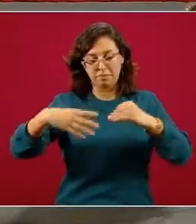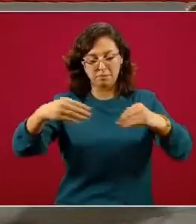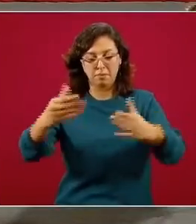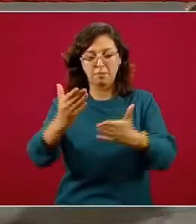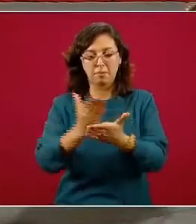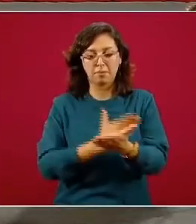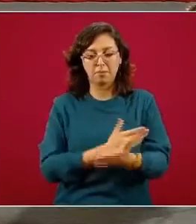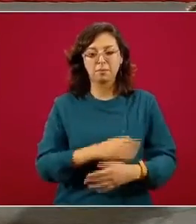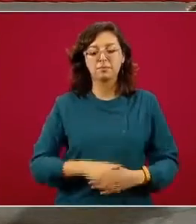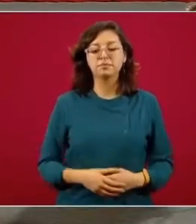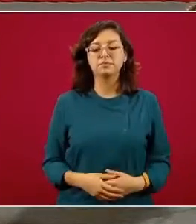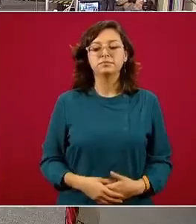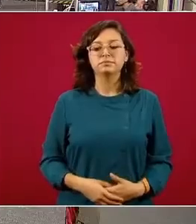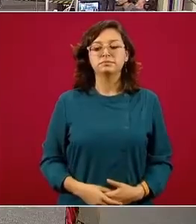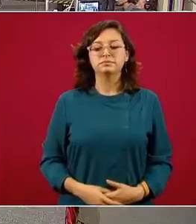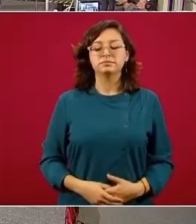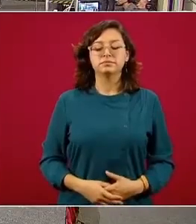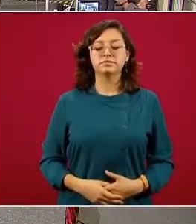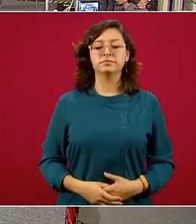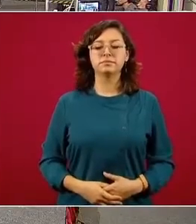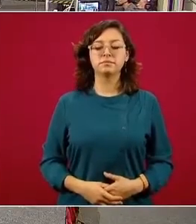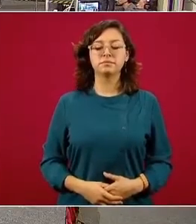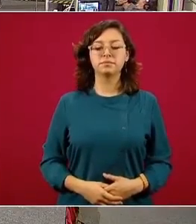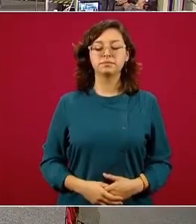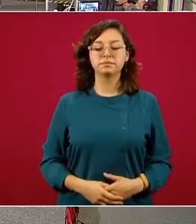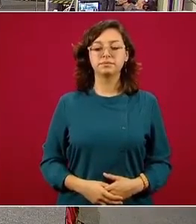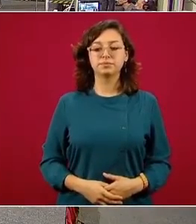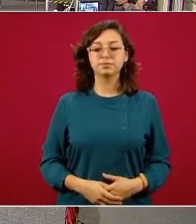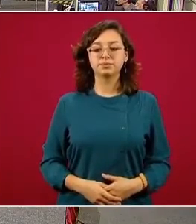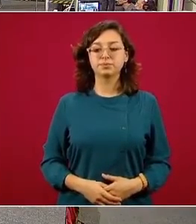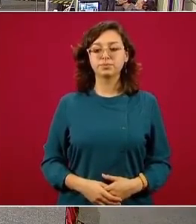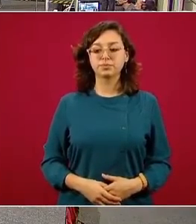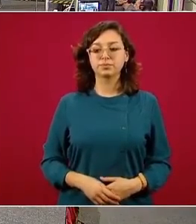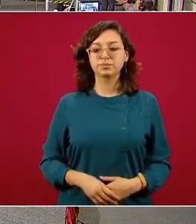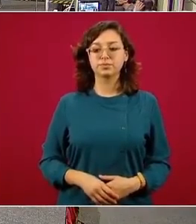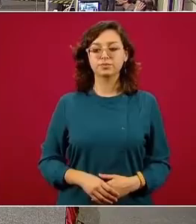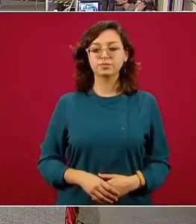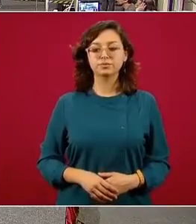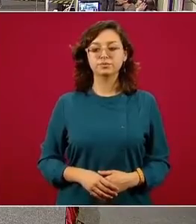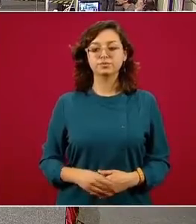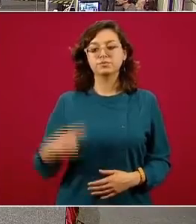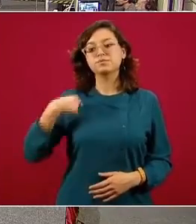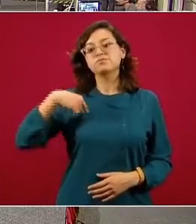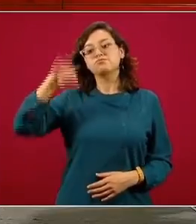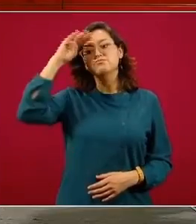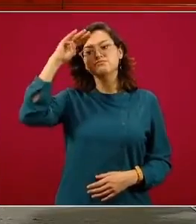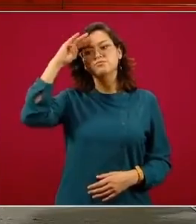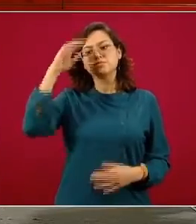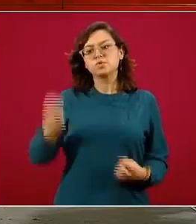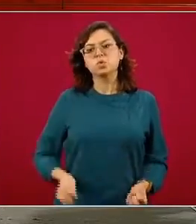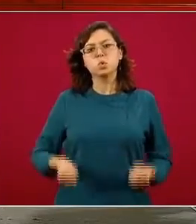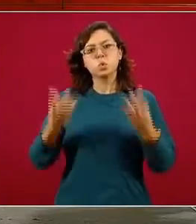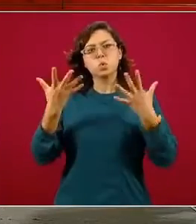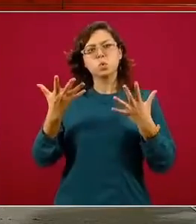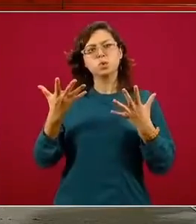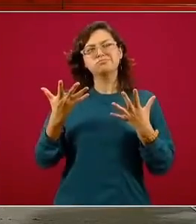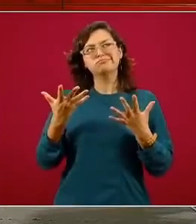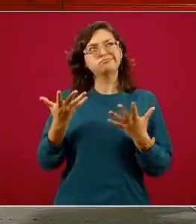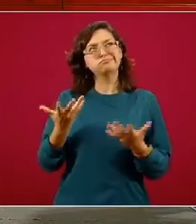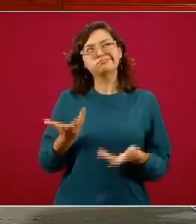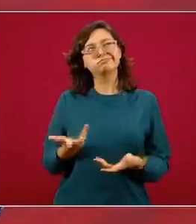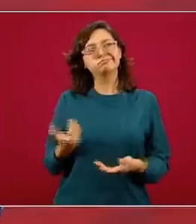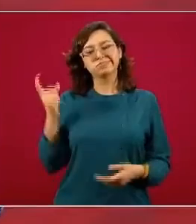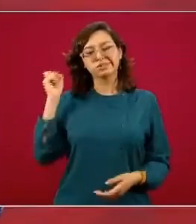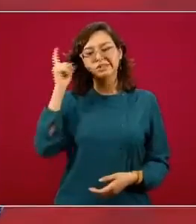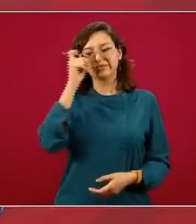¿qué tan grande es el mercado de las pruebas rápidas? si yo pienso que es difícil estimarlo pero la pregunta me parece muy útil